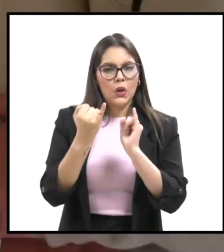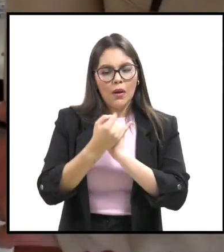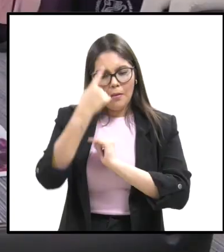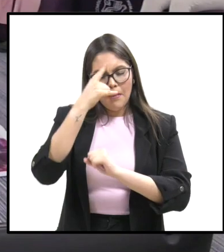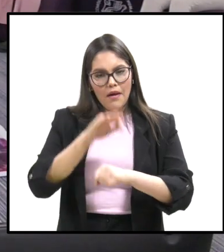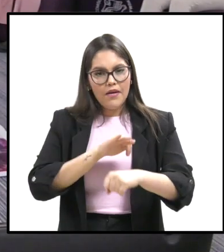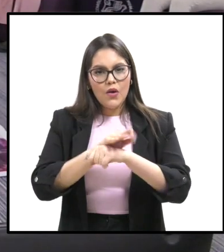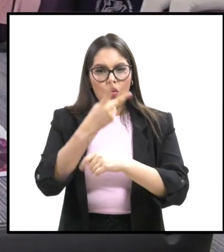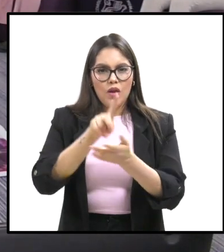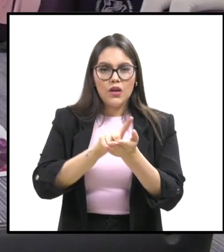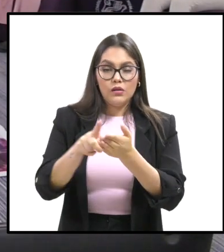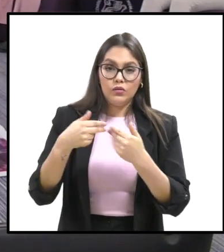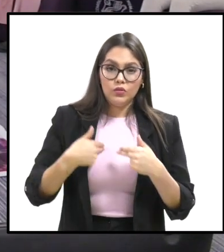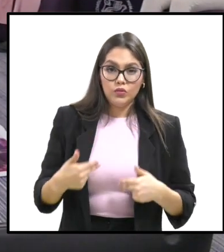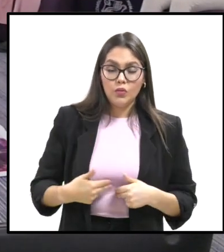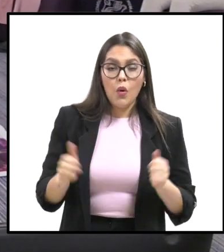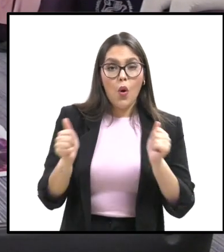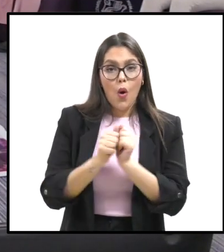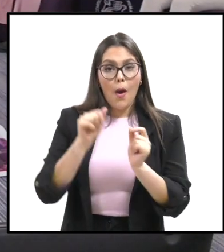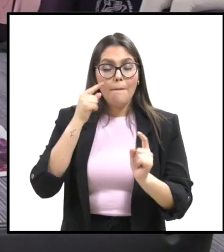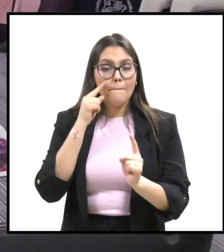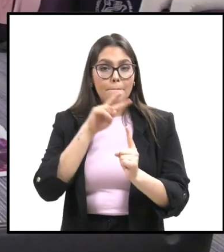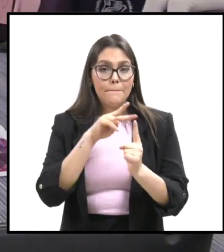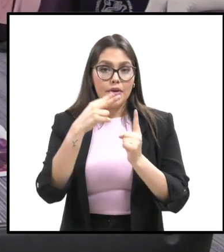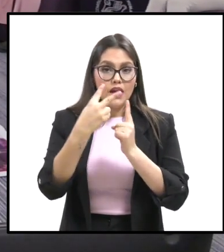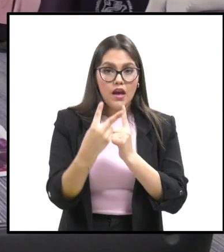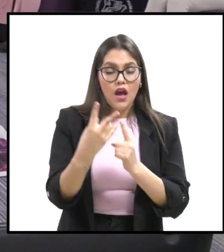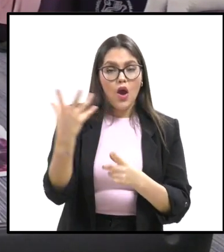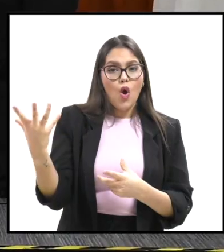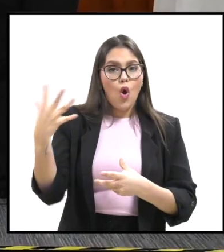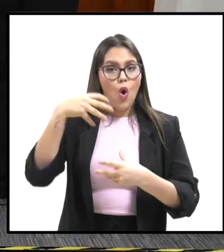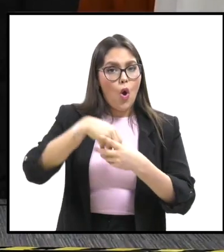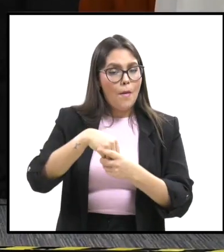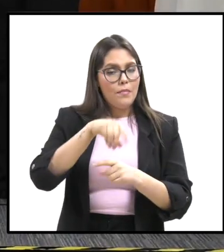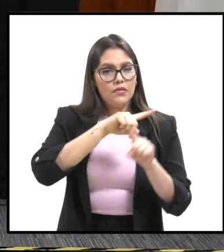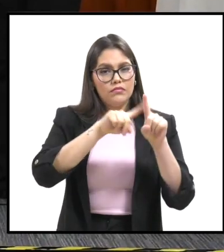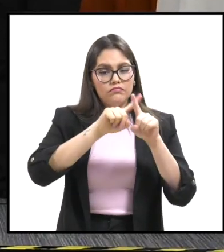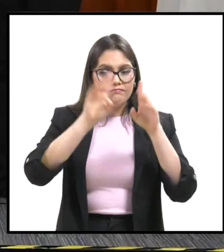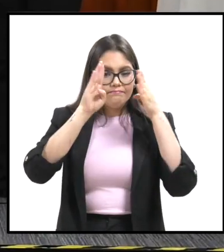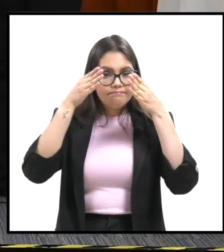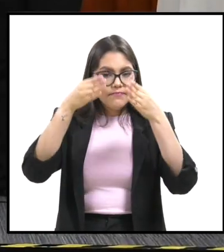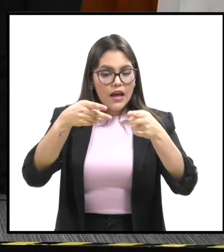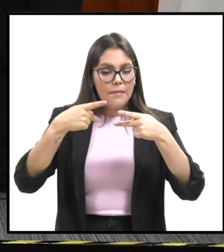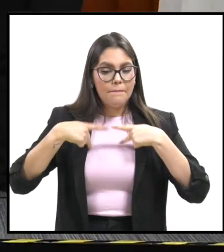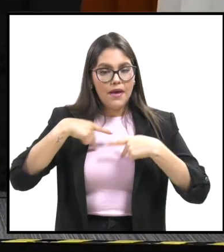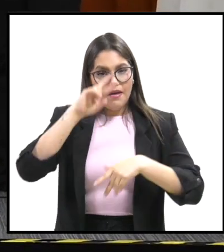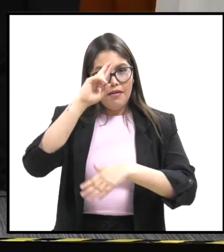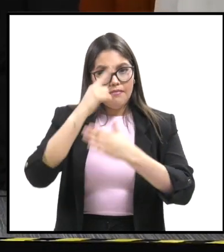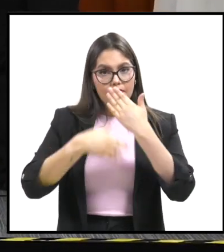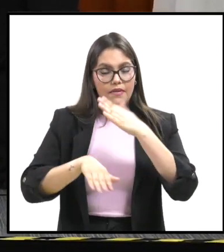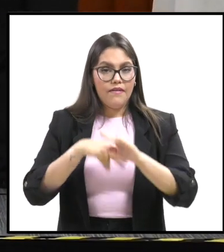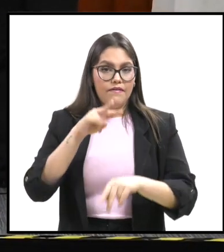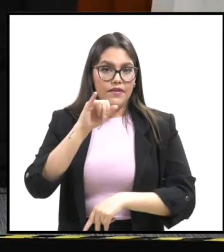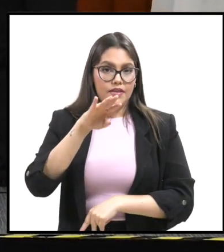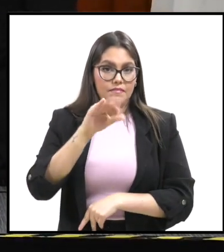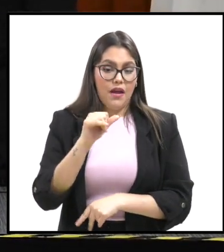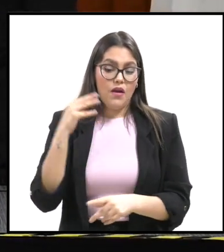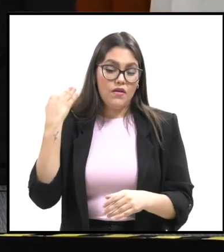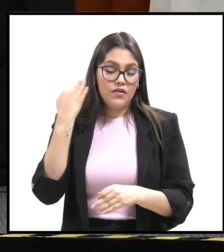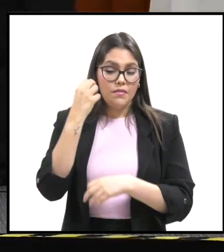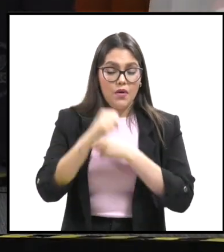de defender y promover sus derechos humanos desde una perspectiva integral y centrada en las víctimas, durante